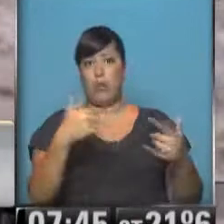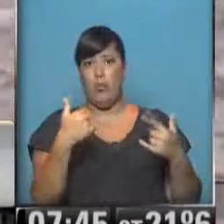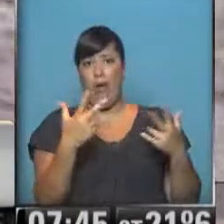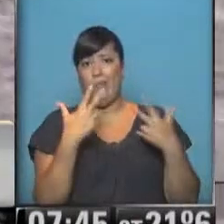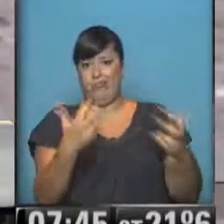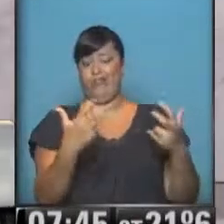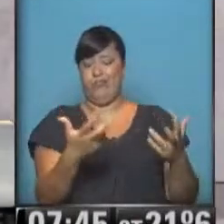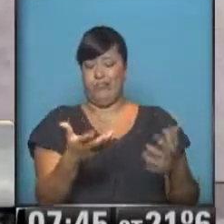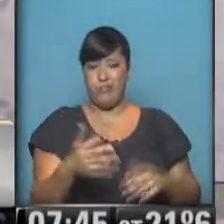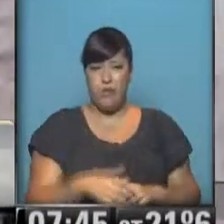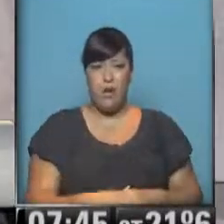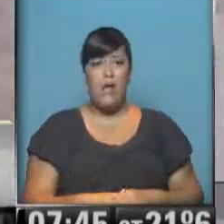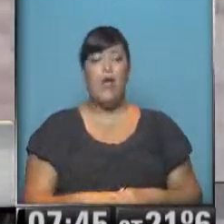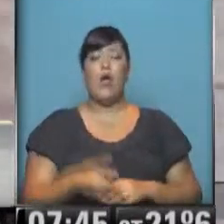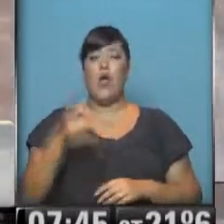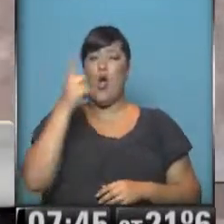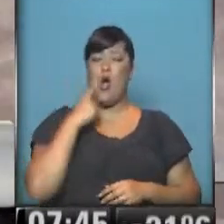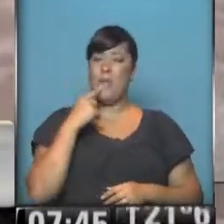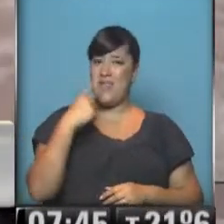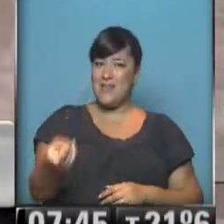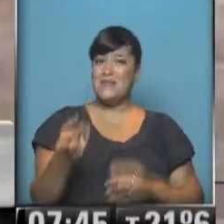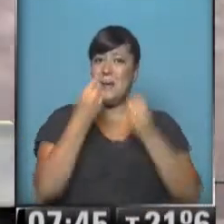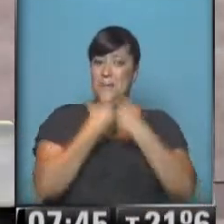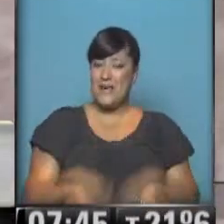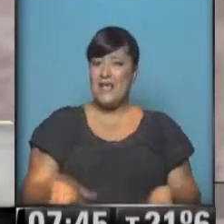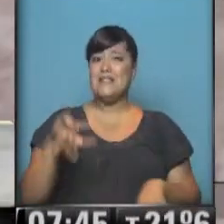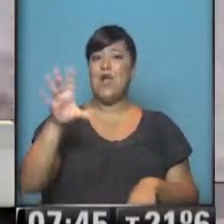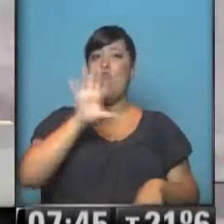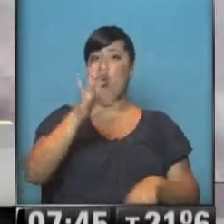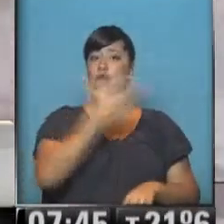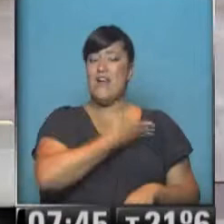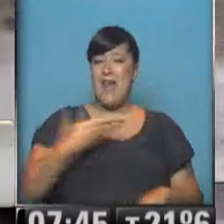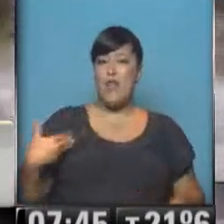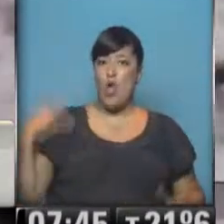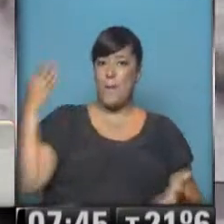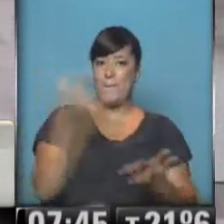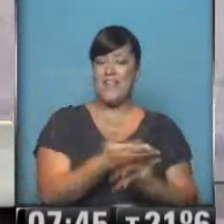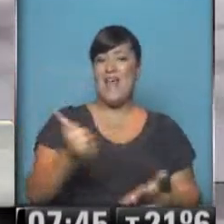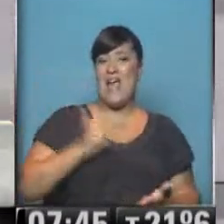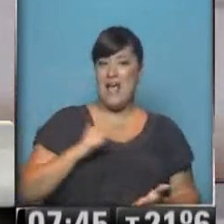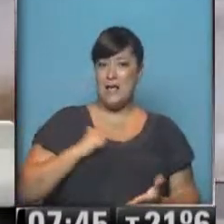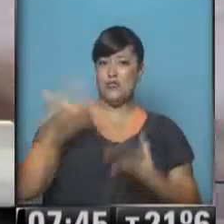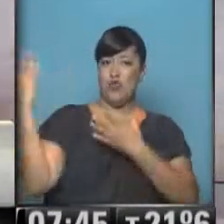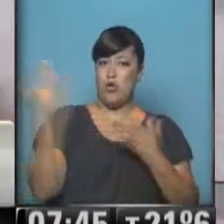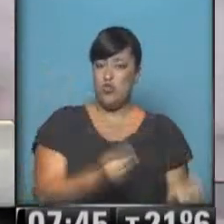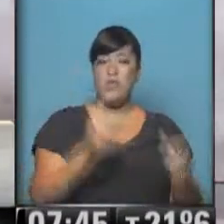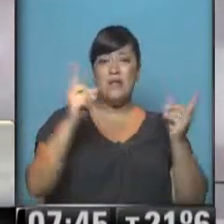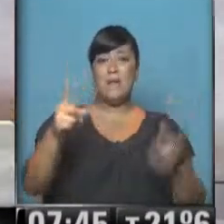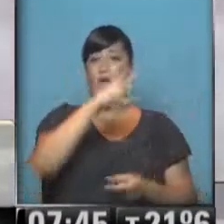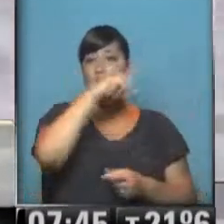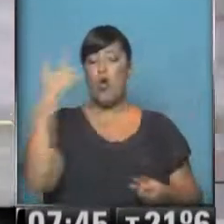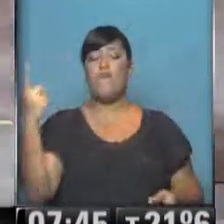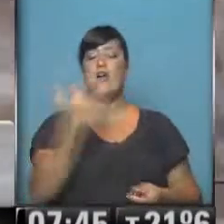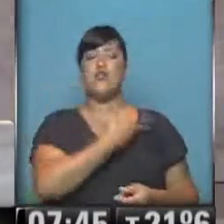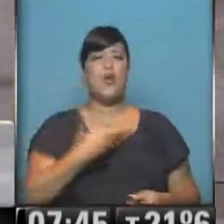empezó a trabajar el ejército a pedido del gobernador, luego se ha sumado ayuda también del gobierno nacional, defensa civil,